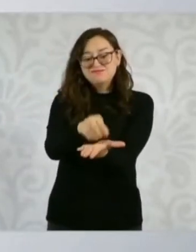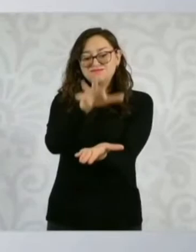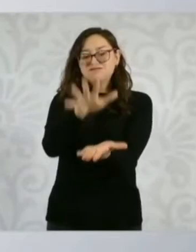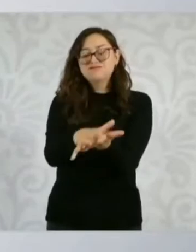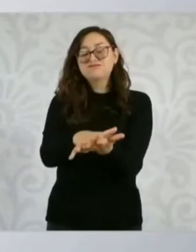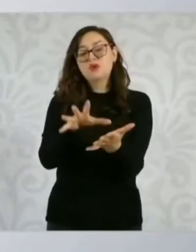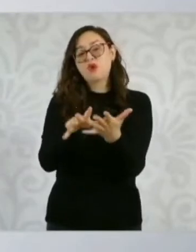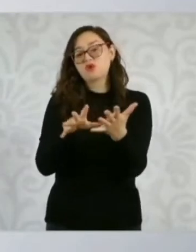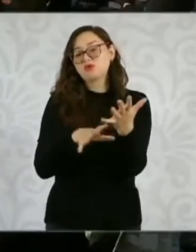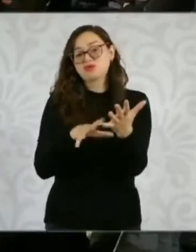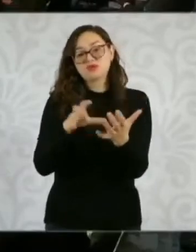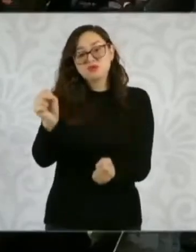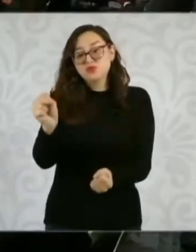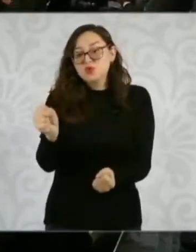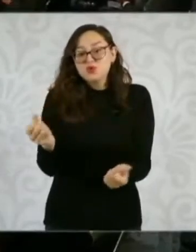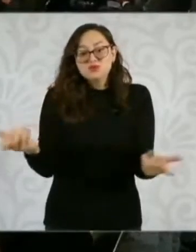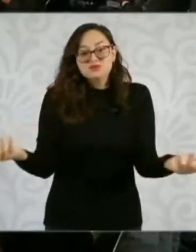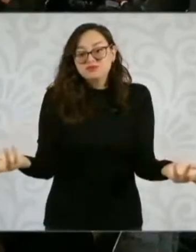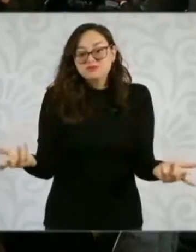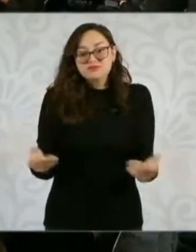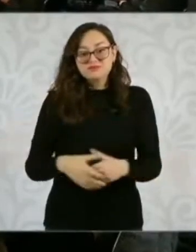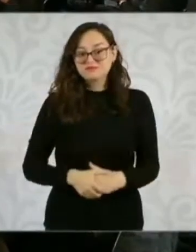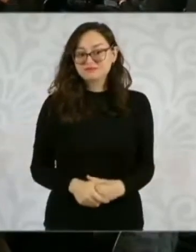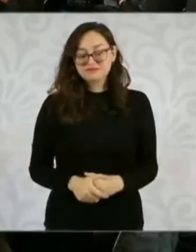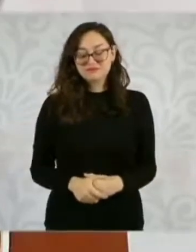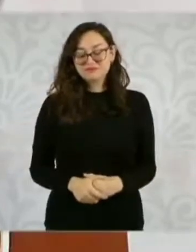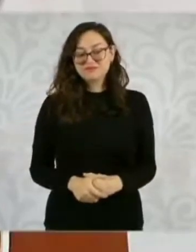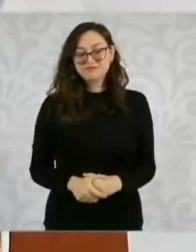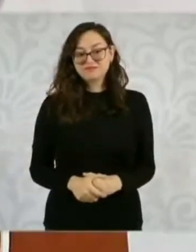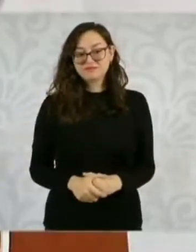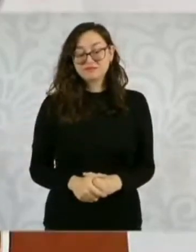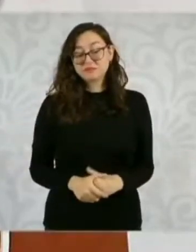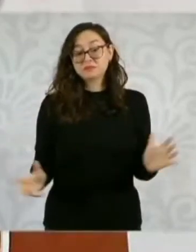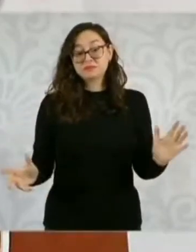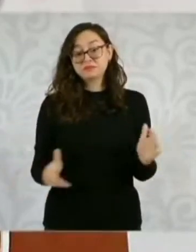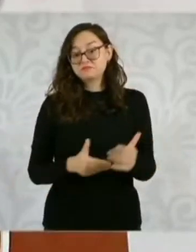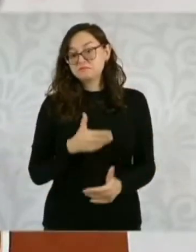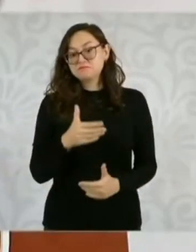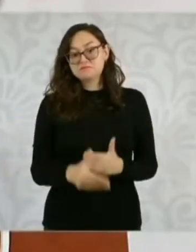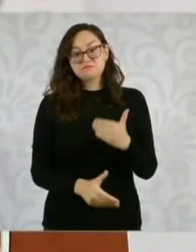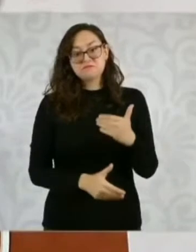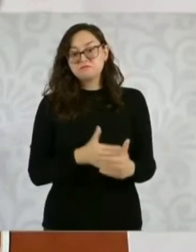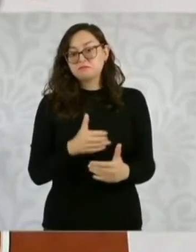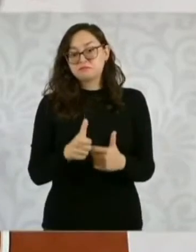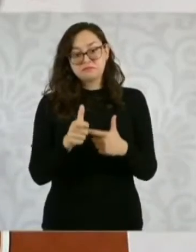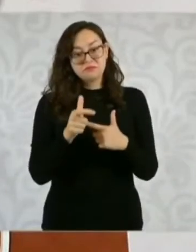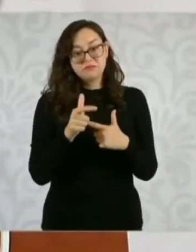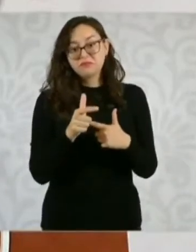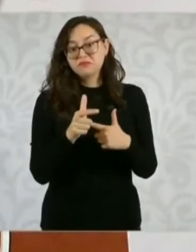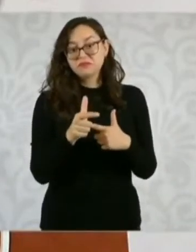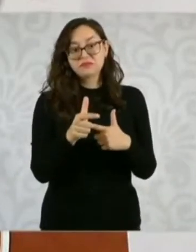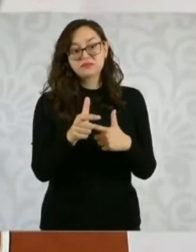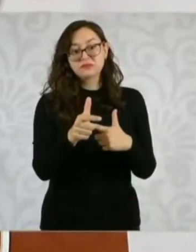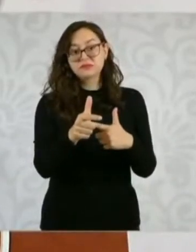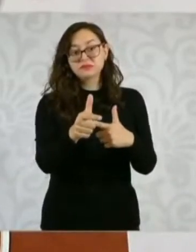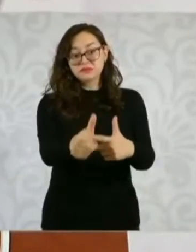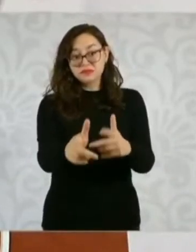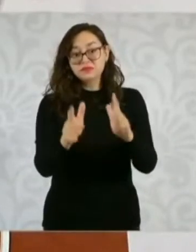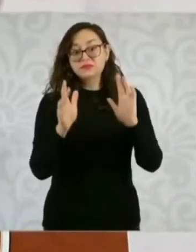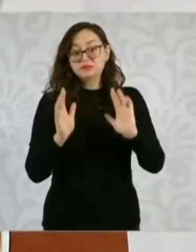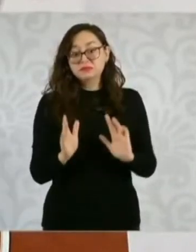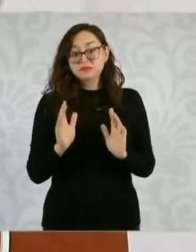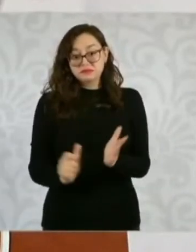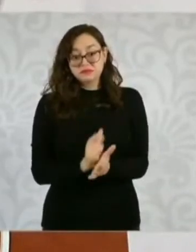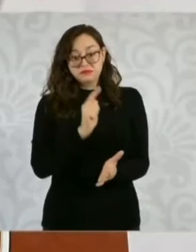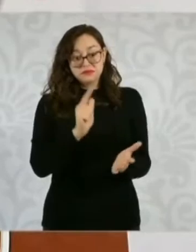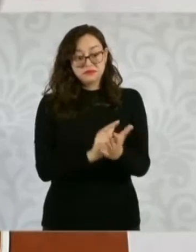constitucional. Entonces, sigue el proceso, sigue el procedimiento. Entonces, se presentan estas leyes,